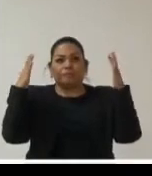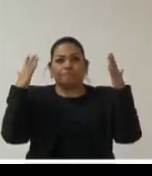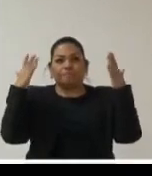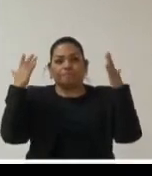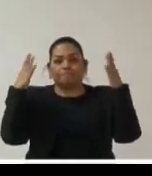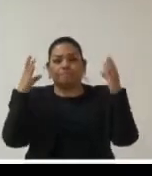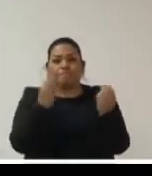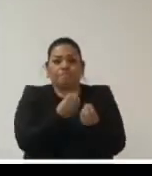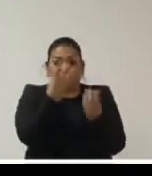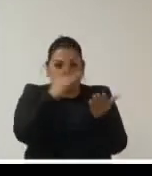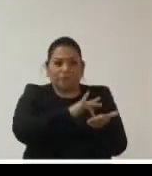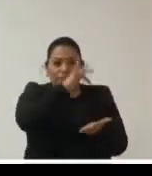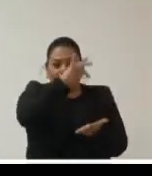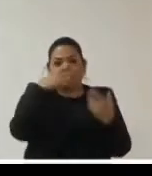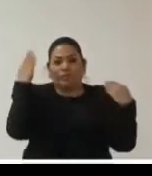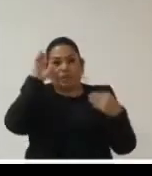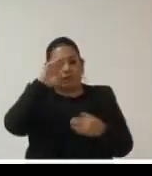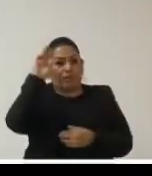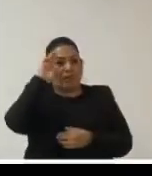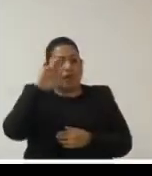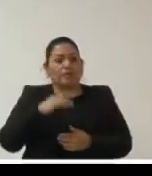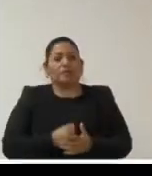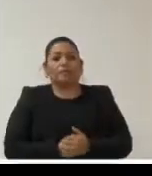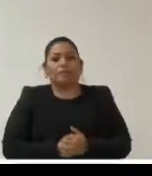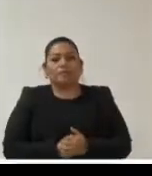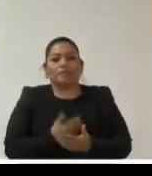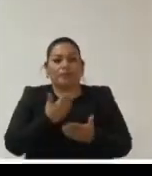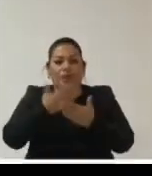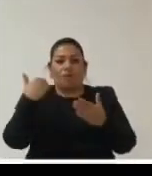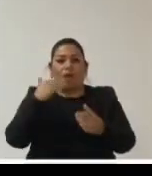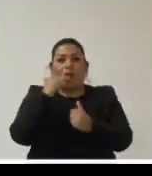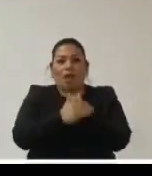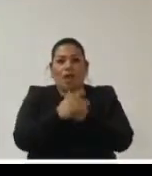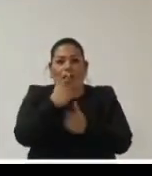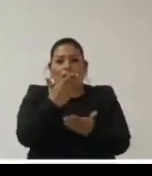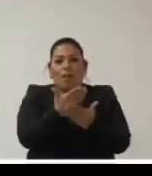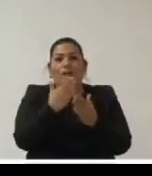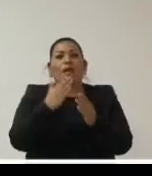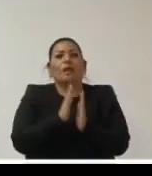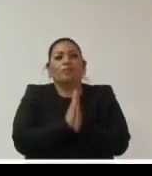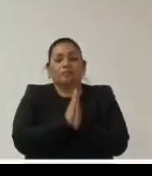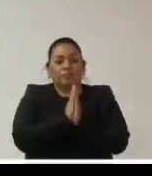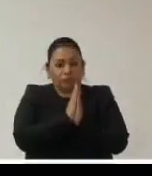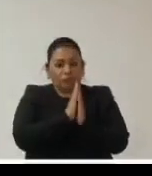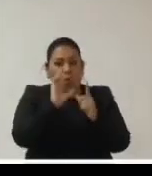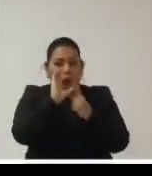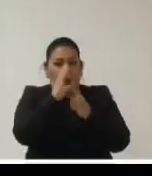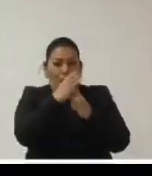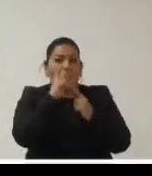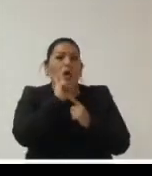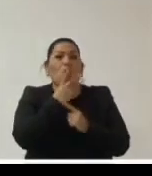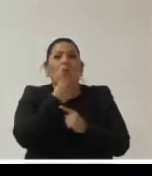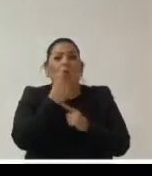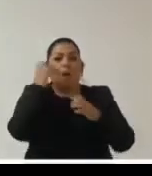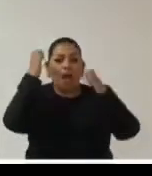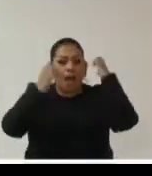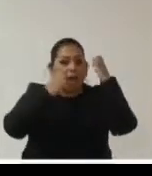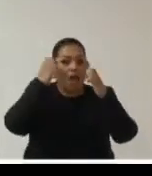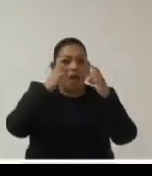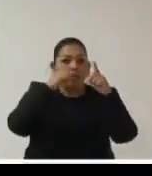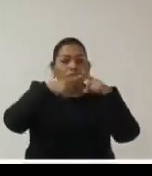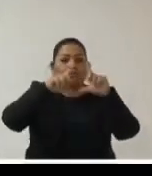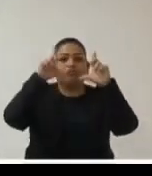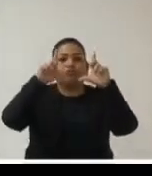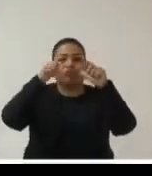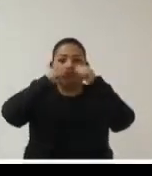muchas gracias maestra muy amable antes de finalizar este evento solicitamos a nuestros comisionados panelistas e invitados a este acto